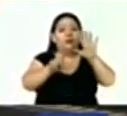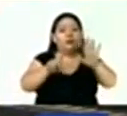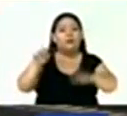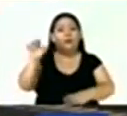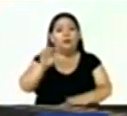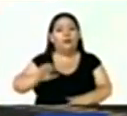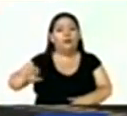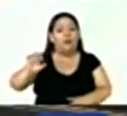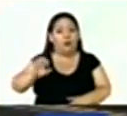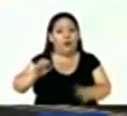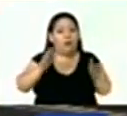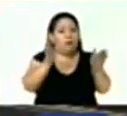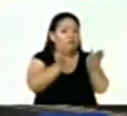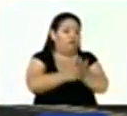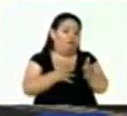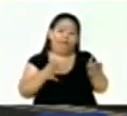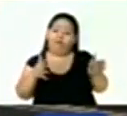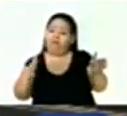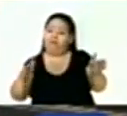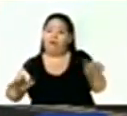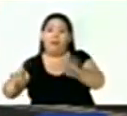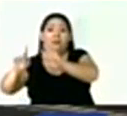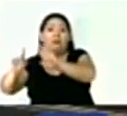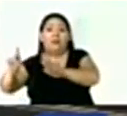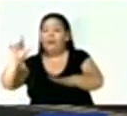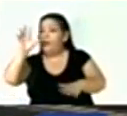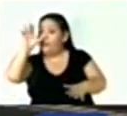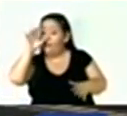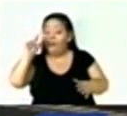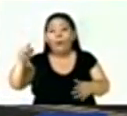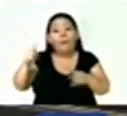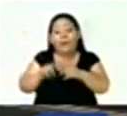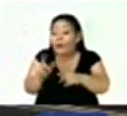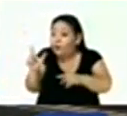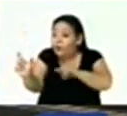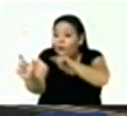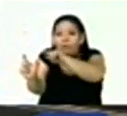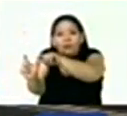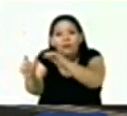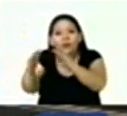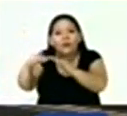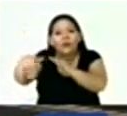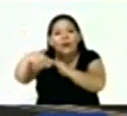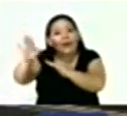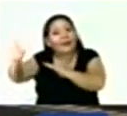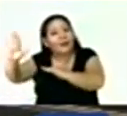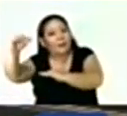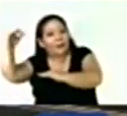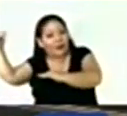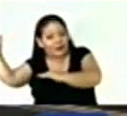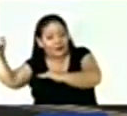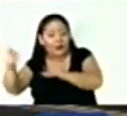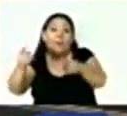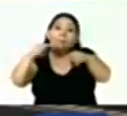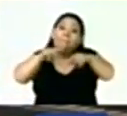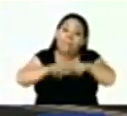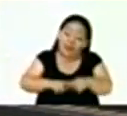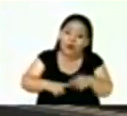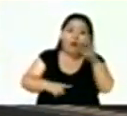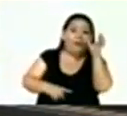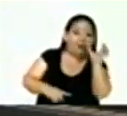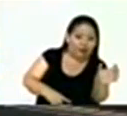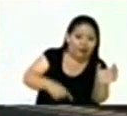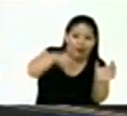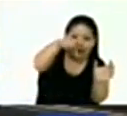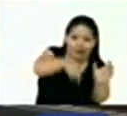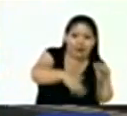va a ser todo un mes para votar en línea si tienen su DUI con la dirección en el exterior. Si su DUI es con dirección